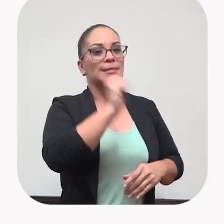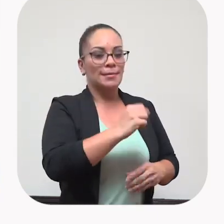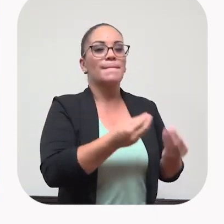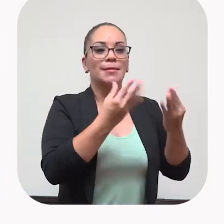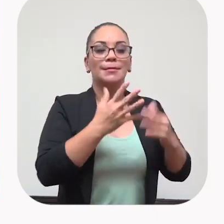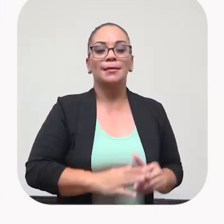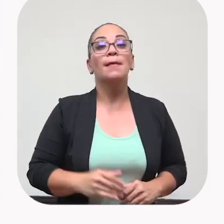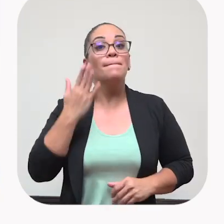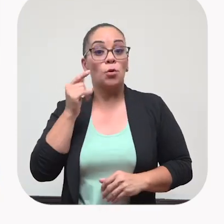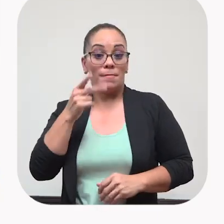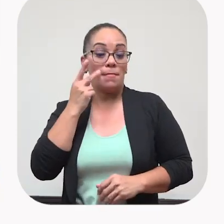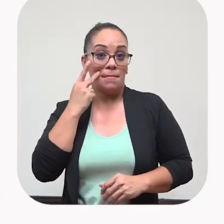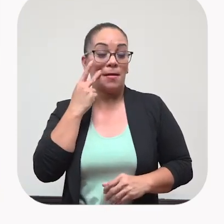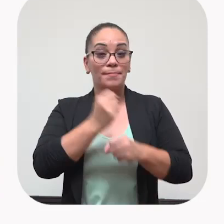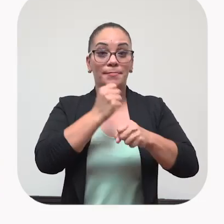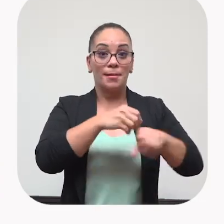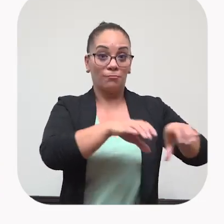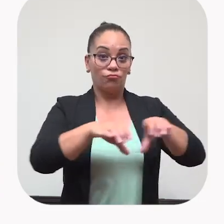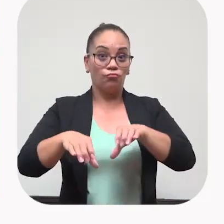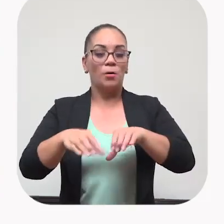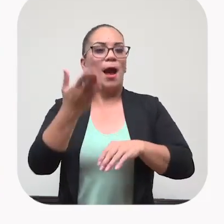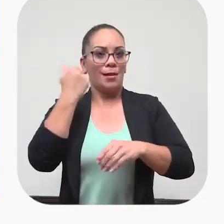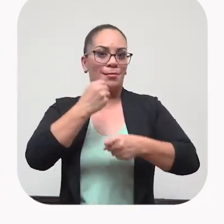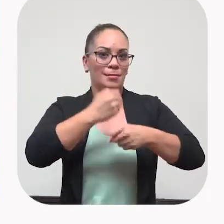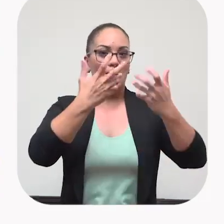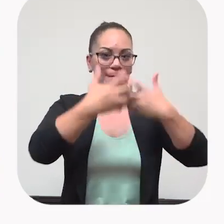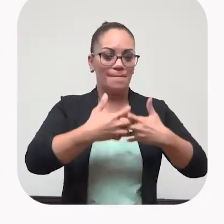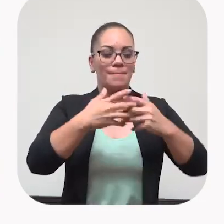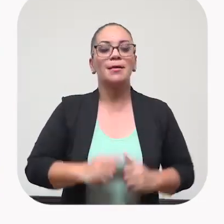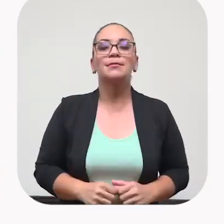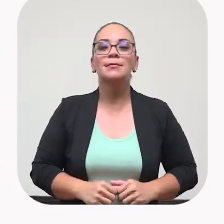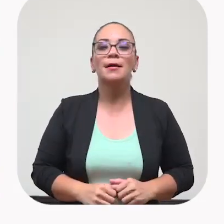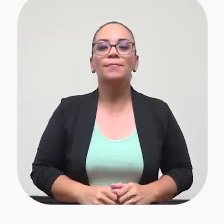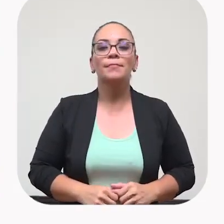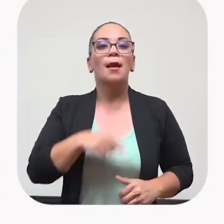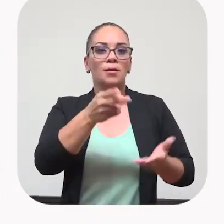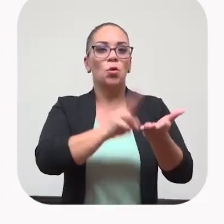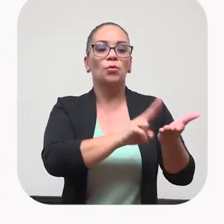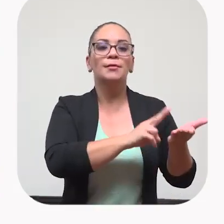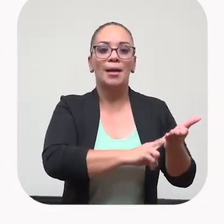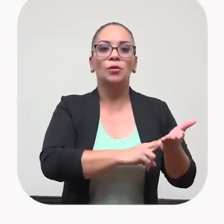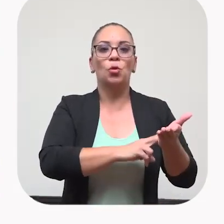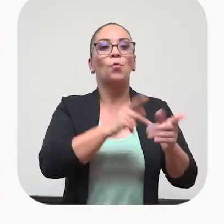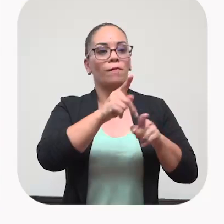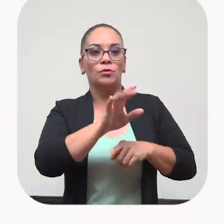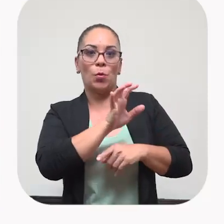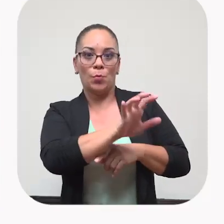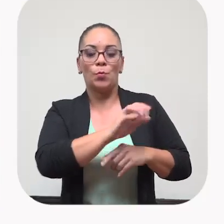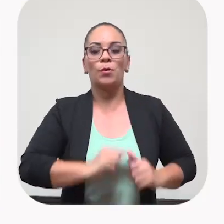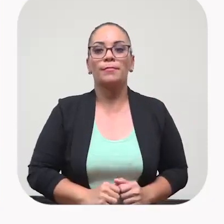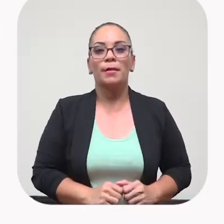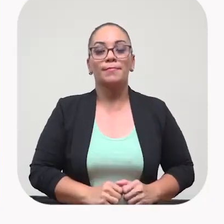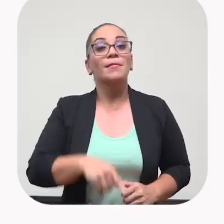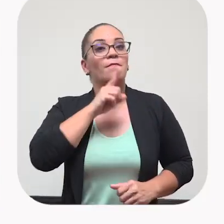Bastante, porque como él, bueno, él es fontanero, trabajaba para una empresa, trabajaba para una empresa. Entonces, como por contrato, ¿verdad? No era una profesión propia de